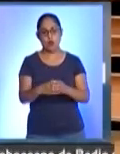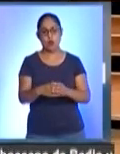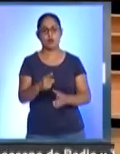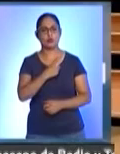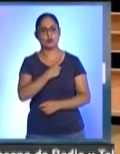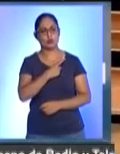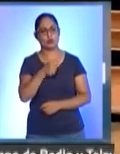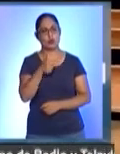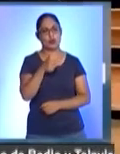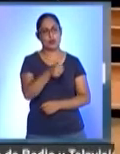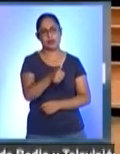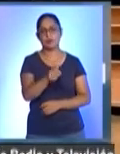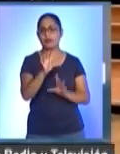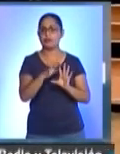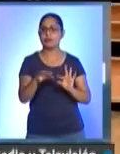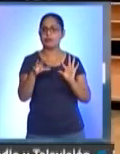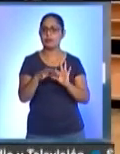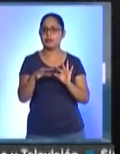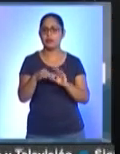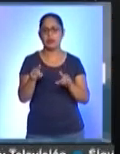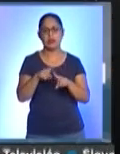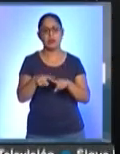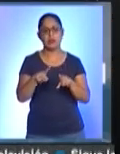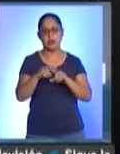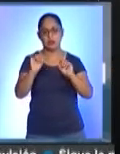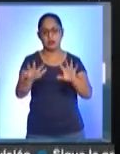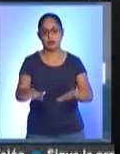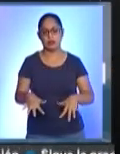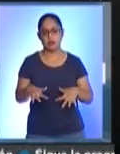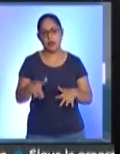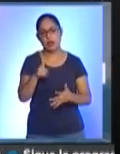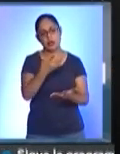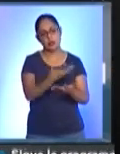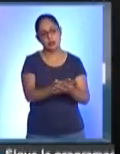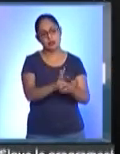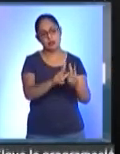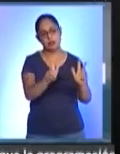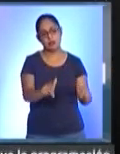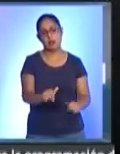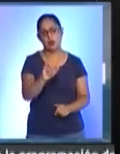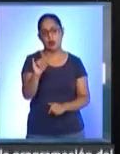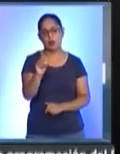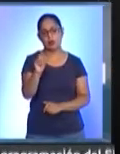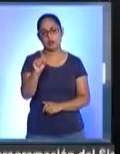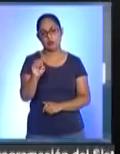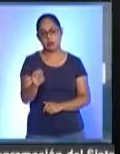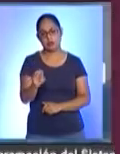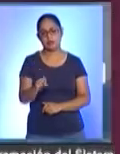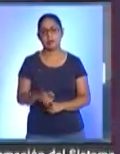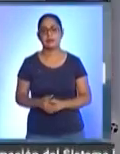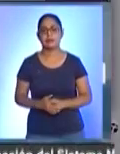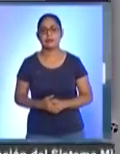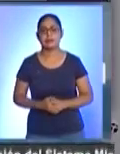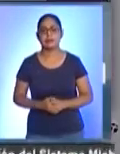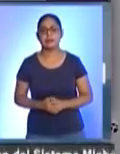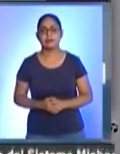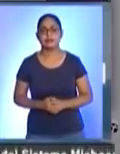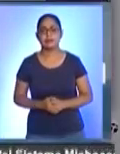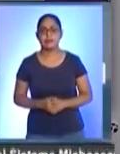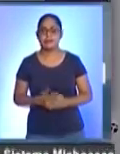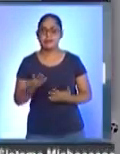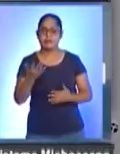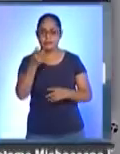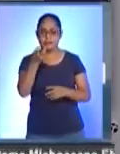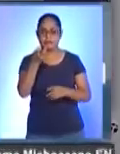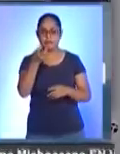narrador y orquesta y diversos conciertos. Descanse en paz, José de Jesús Carreño Godínez. Hasta